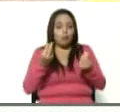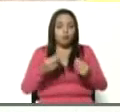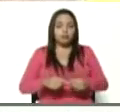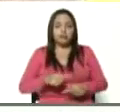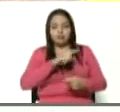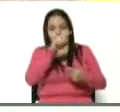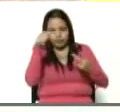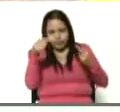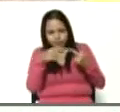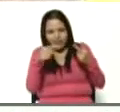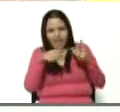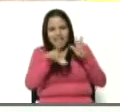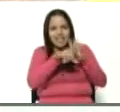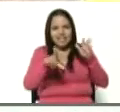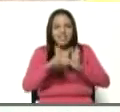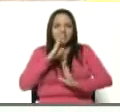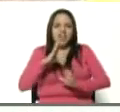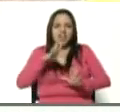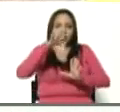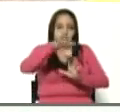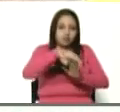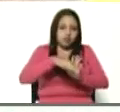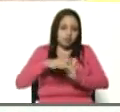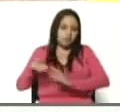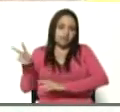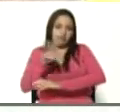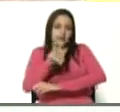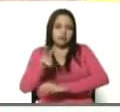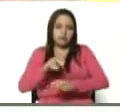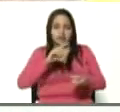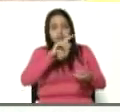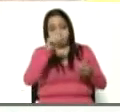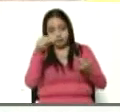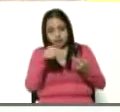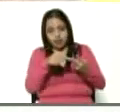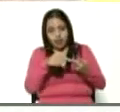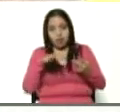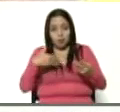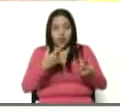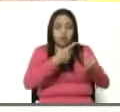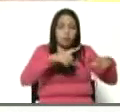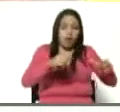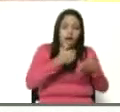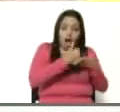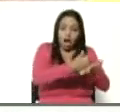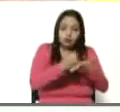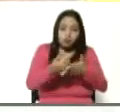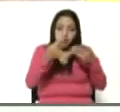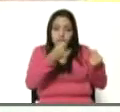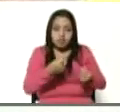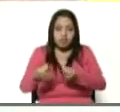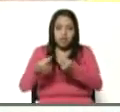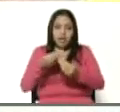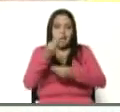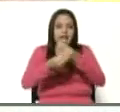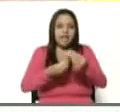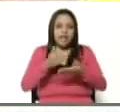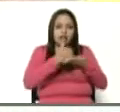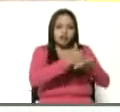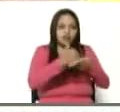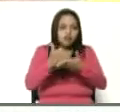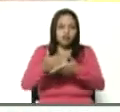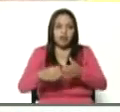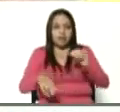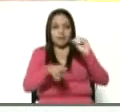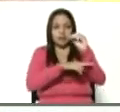La ley del Banco Agrícola de Venezuela, para democratizar el crédito y crear todo el circuito agro-petro, una de las